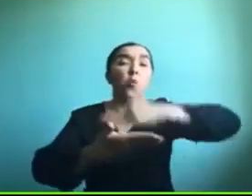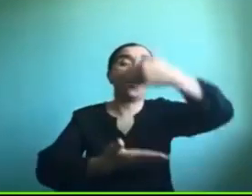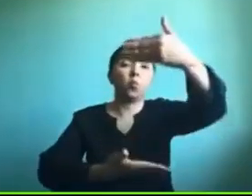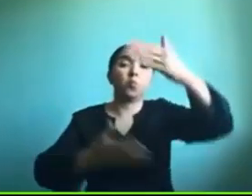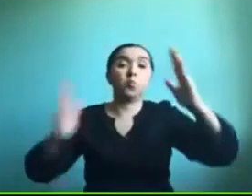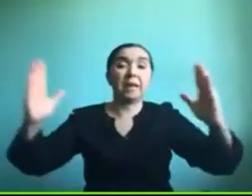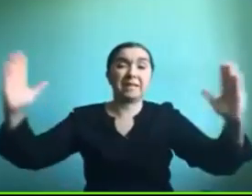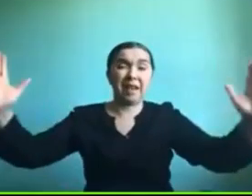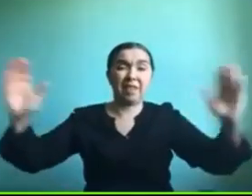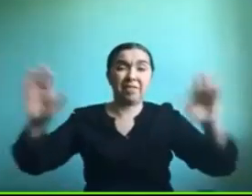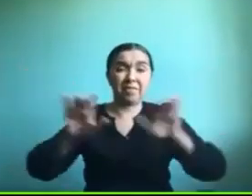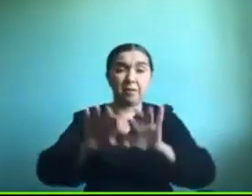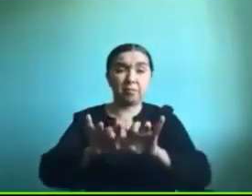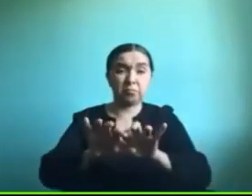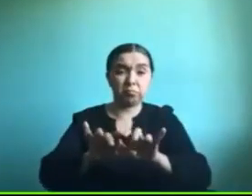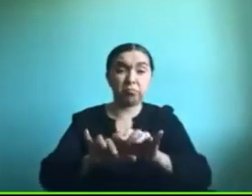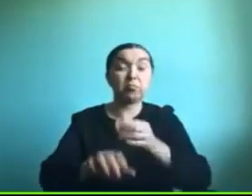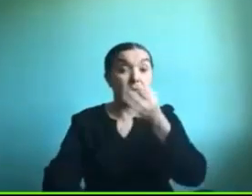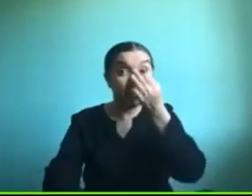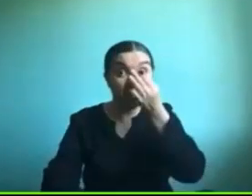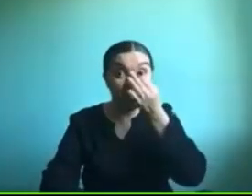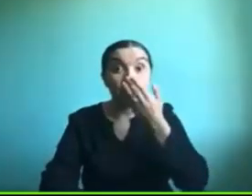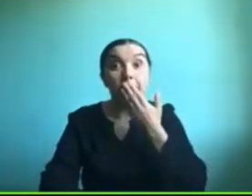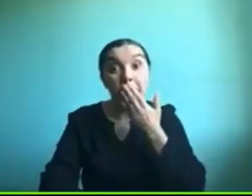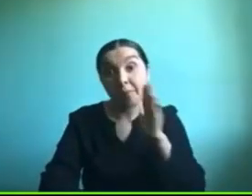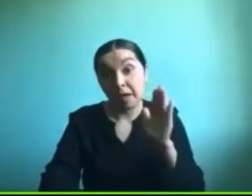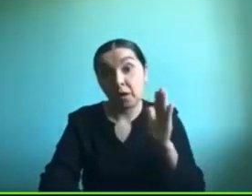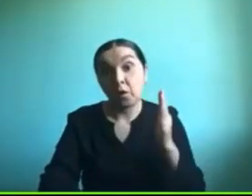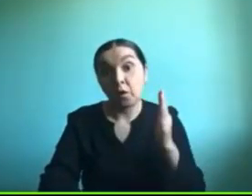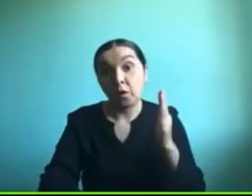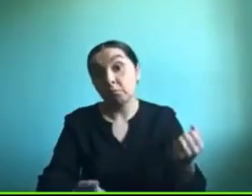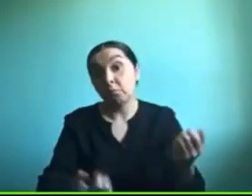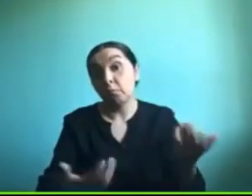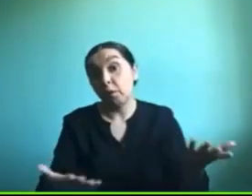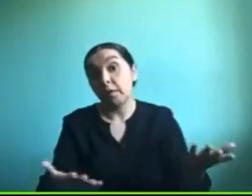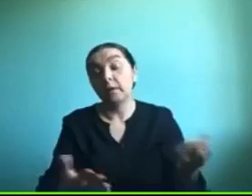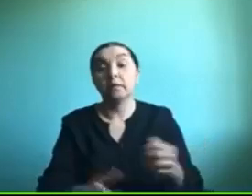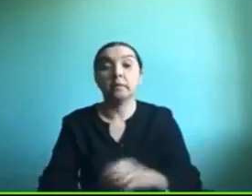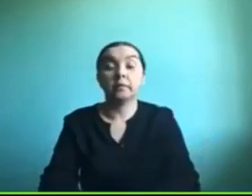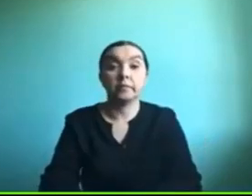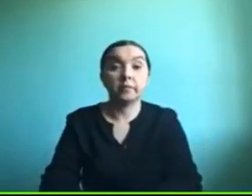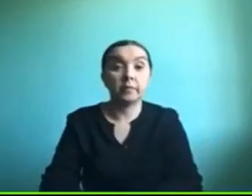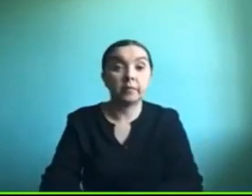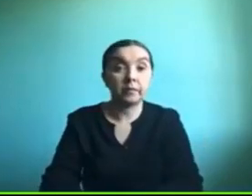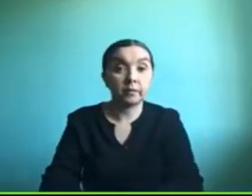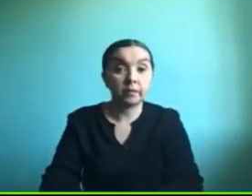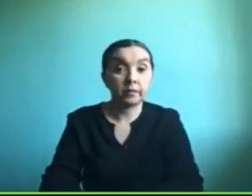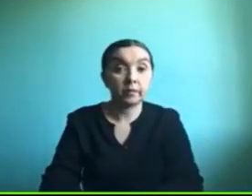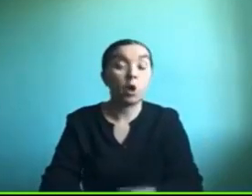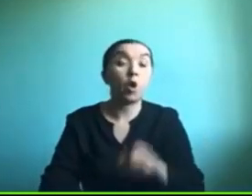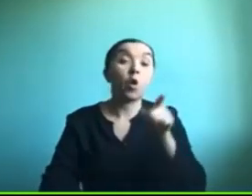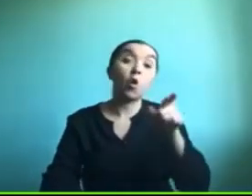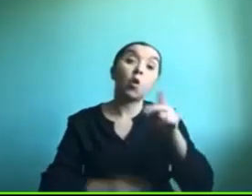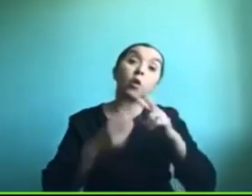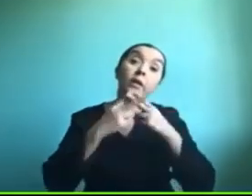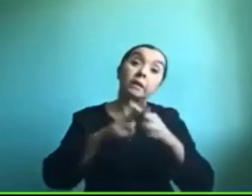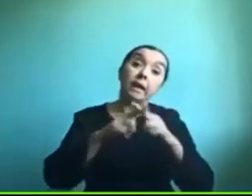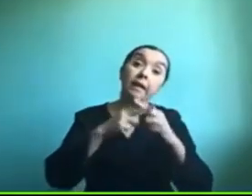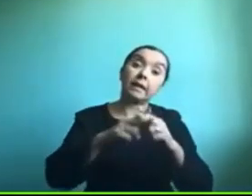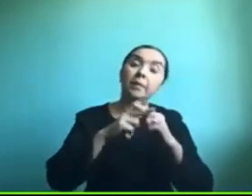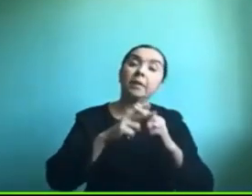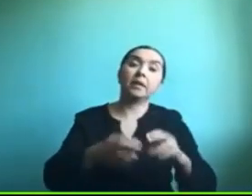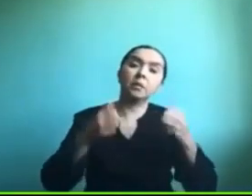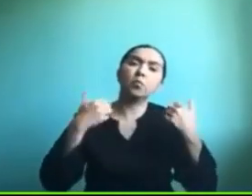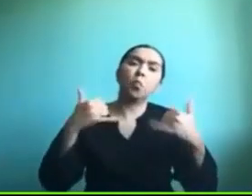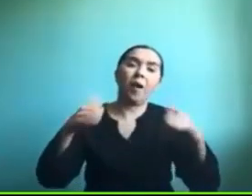ven mejor entonces quizás eso podría ser y con estas herramientas en verdad se puede jugar mucho entonces